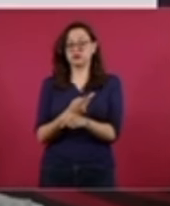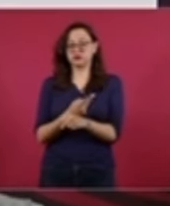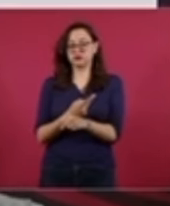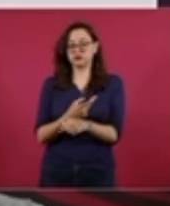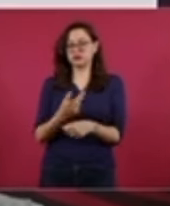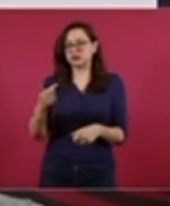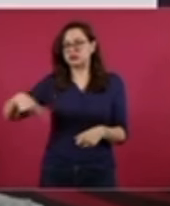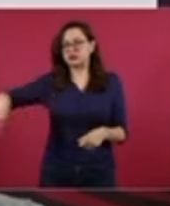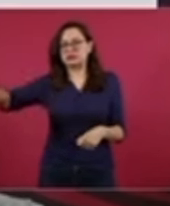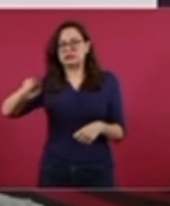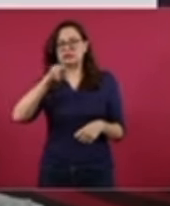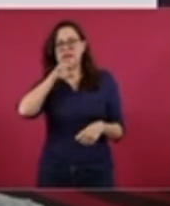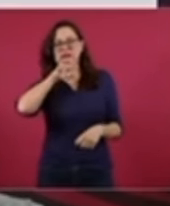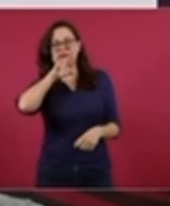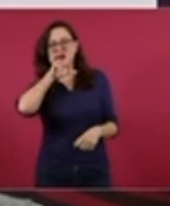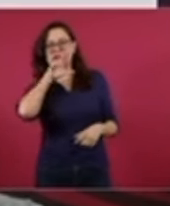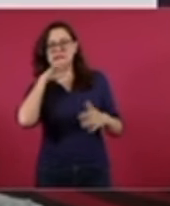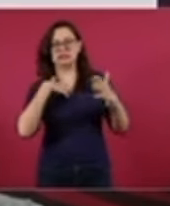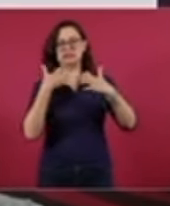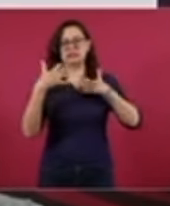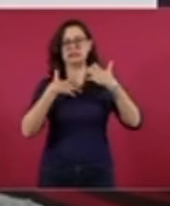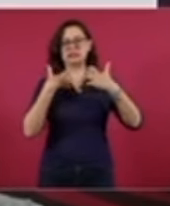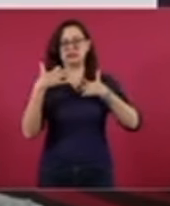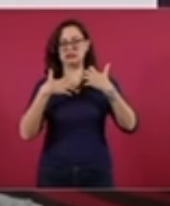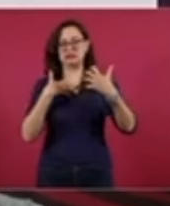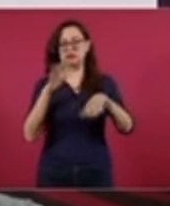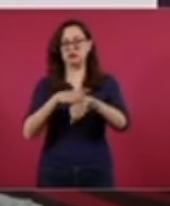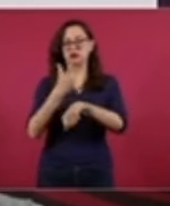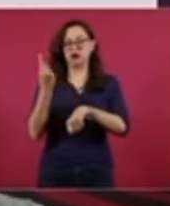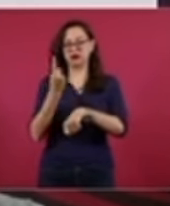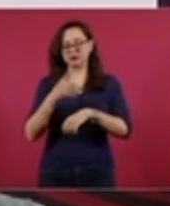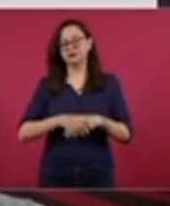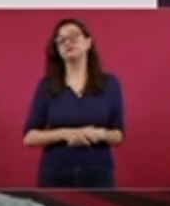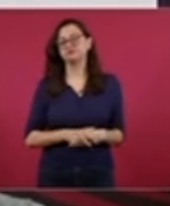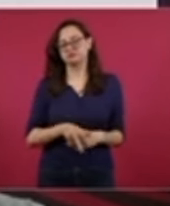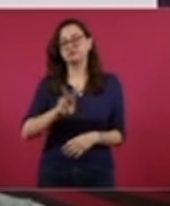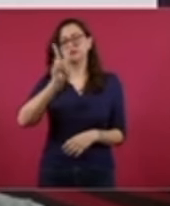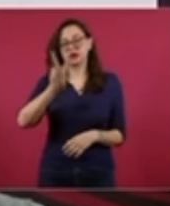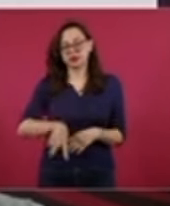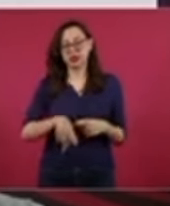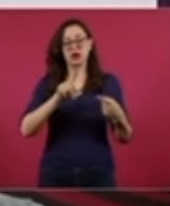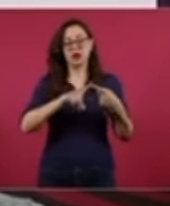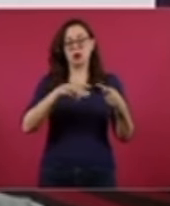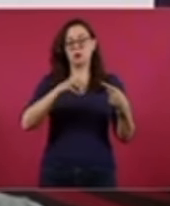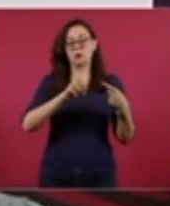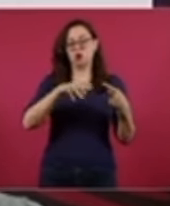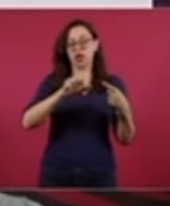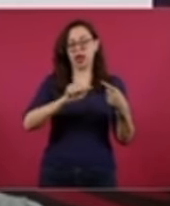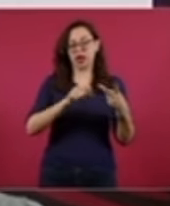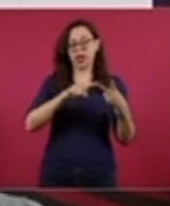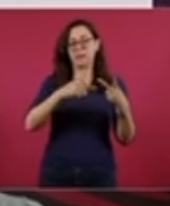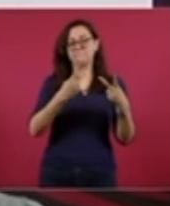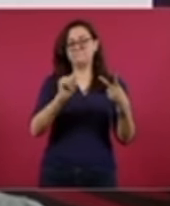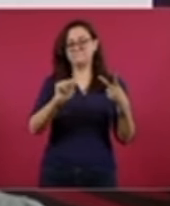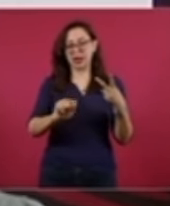Constitución, la coalición Morena, PT y Verde Ecologista obtendría